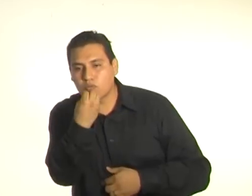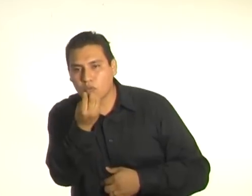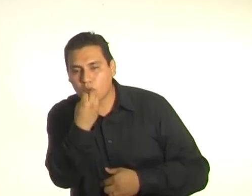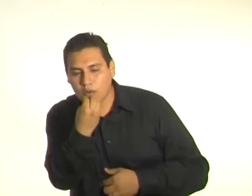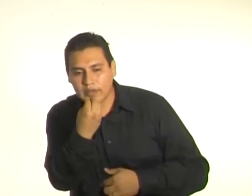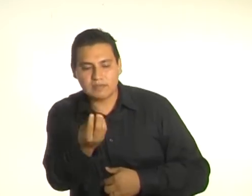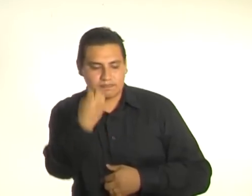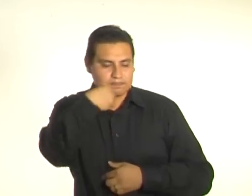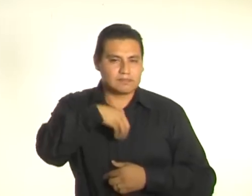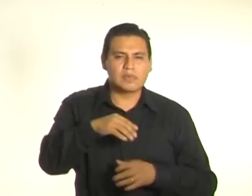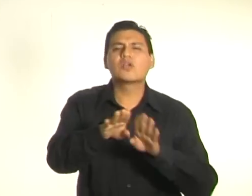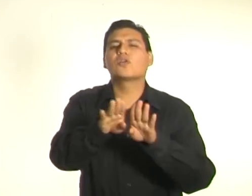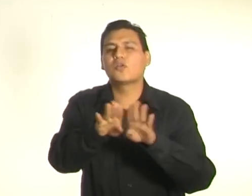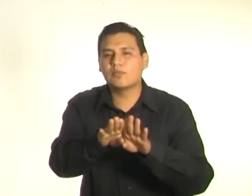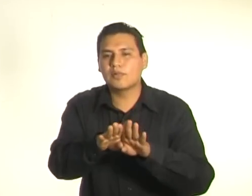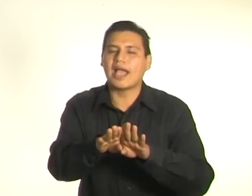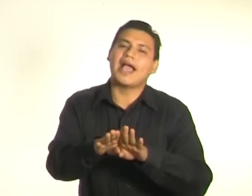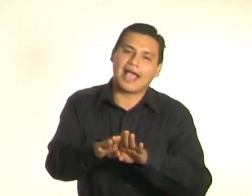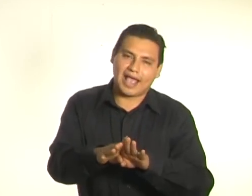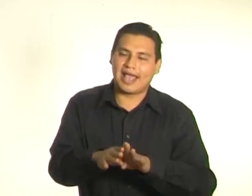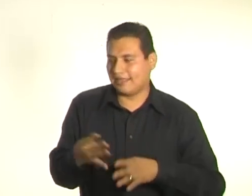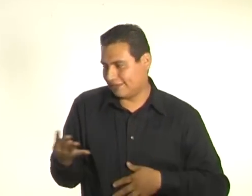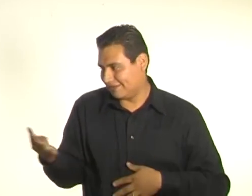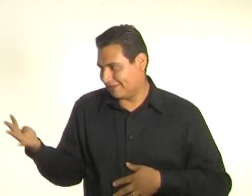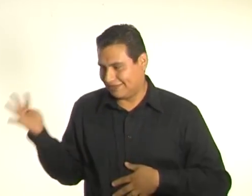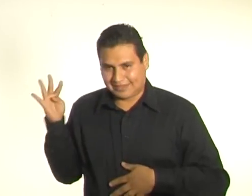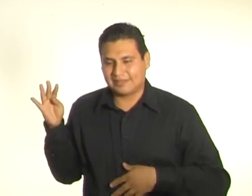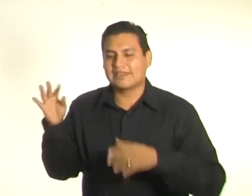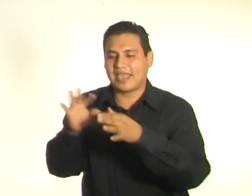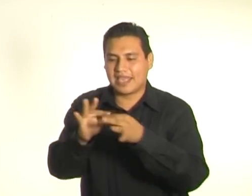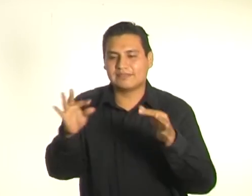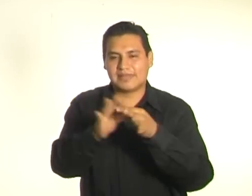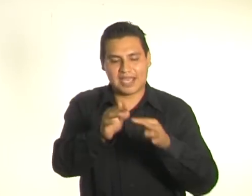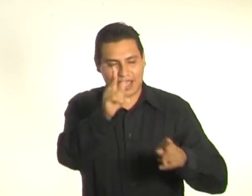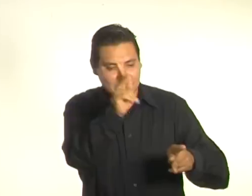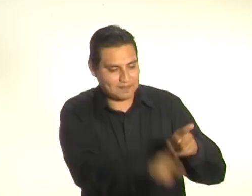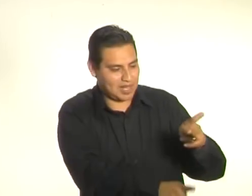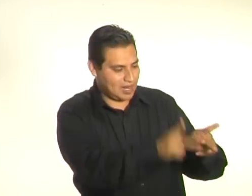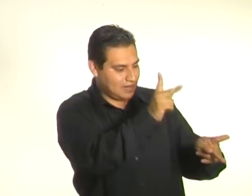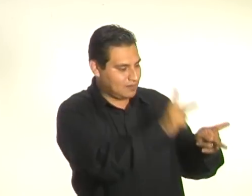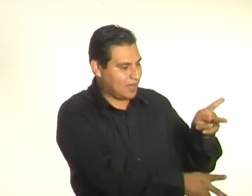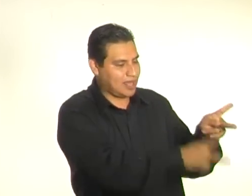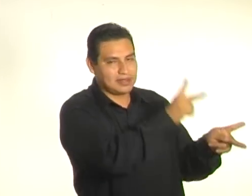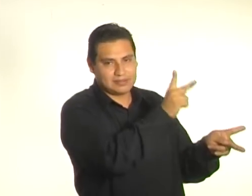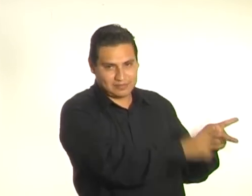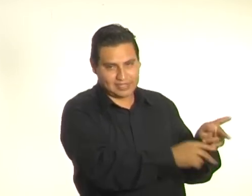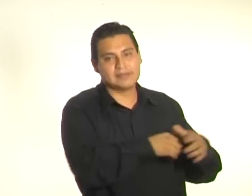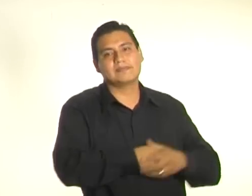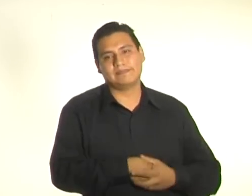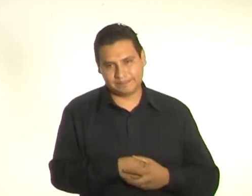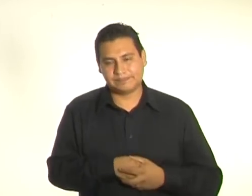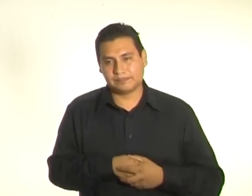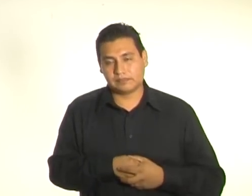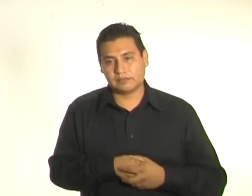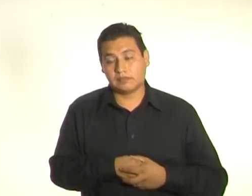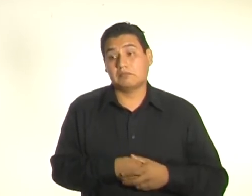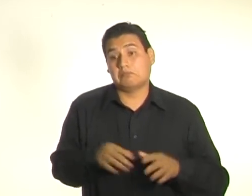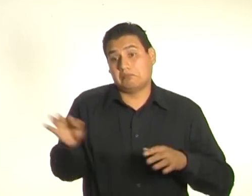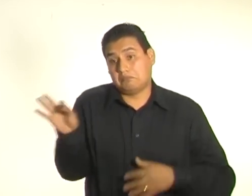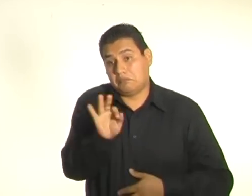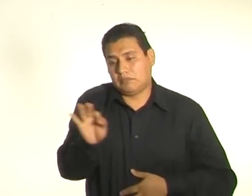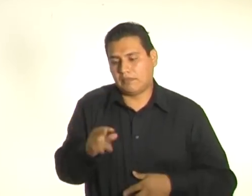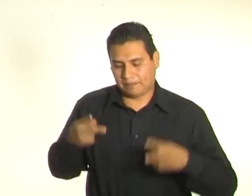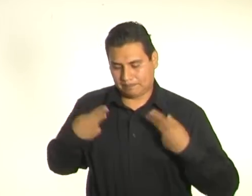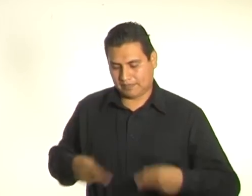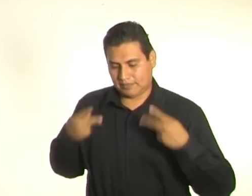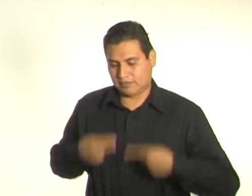equipo es de cuatro, por ejemplo, pues uno de ustedes, ¿sí?, que haga la presentación del tema, que